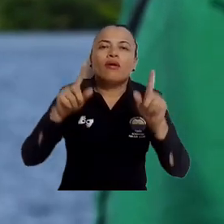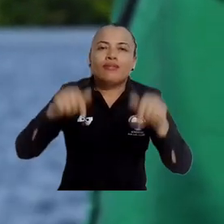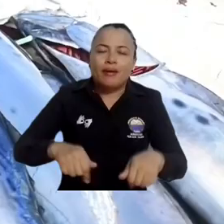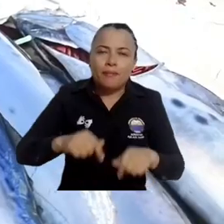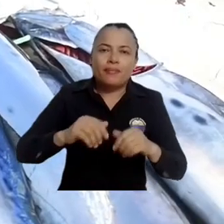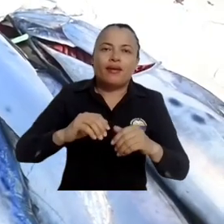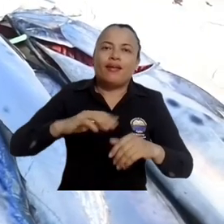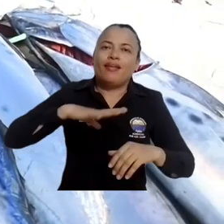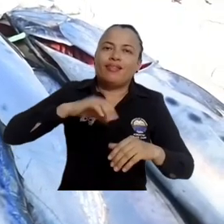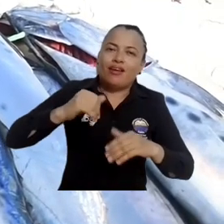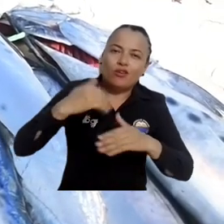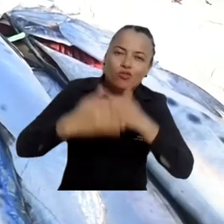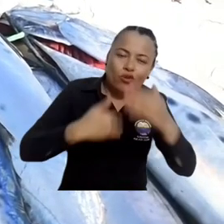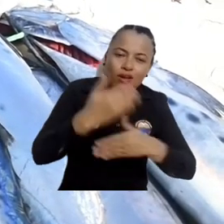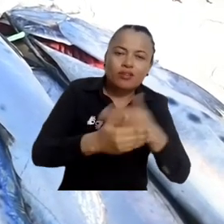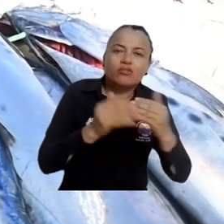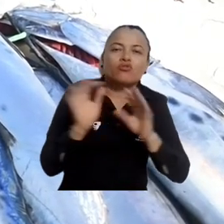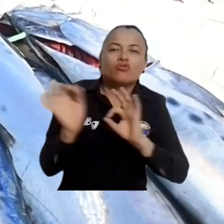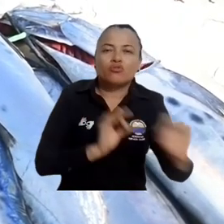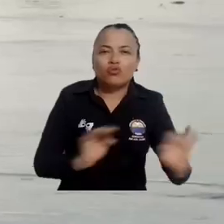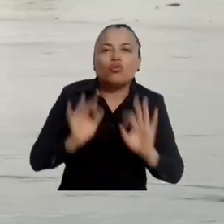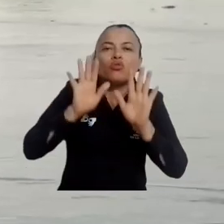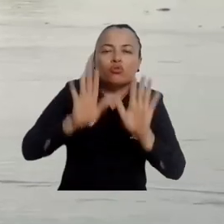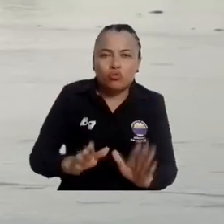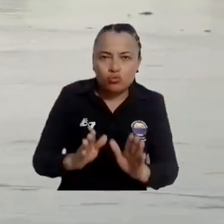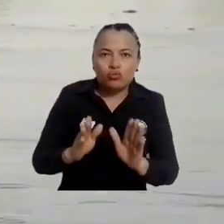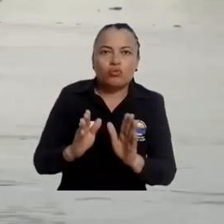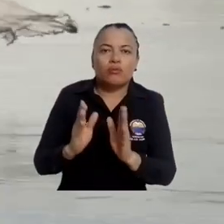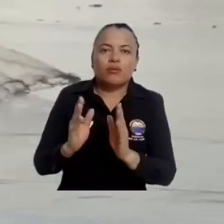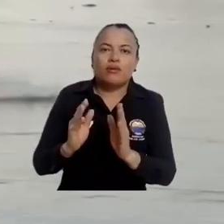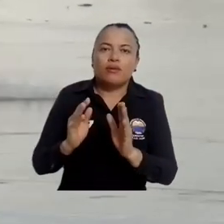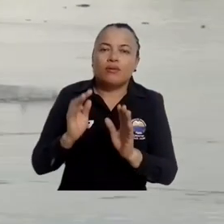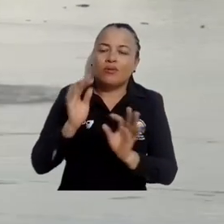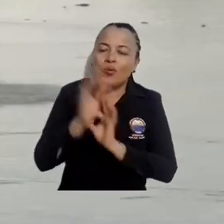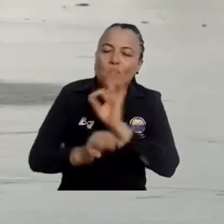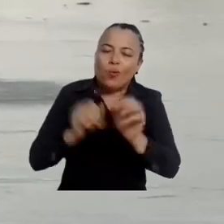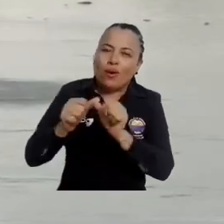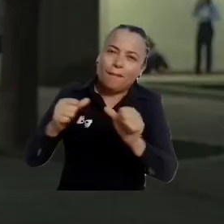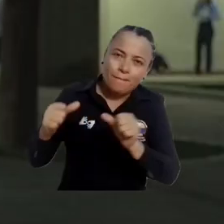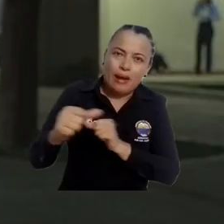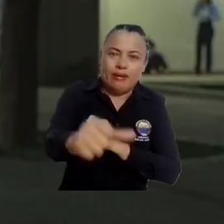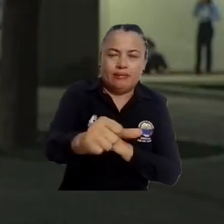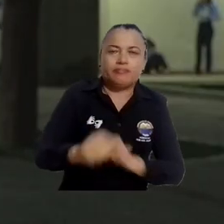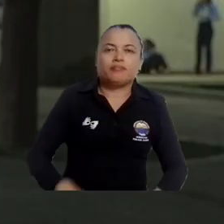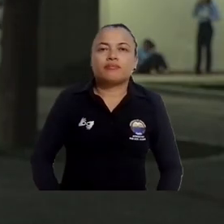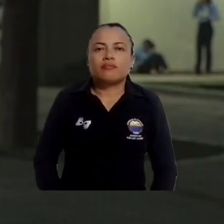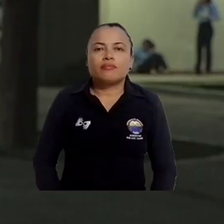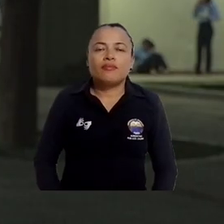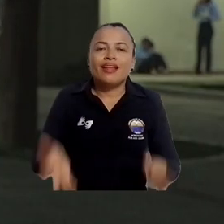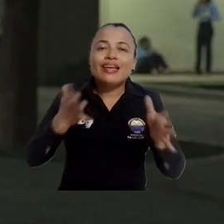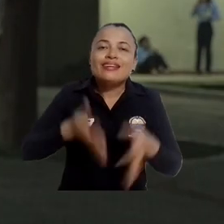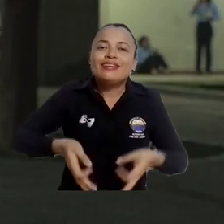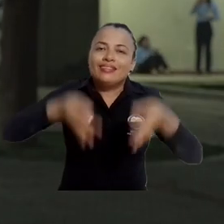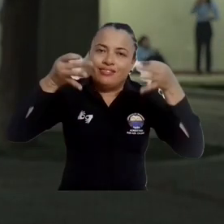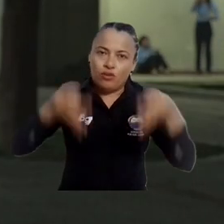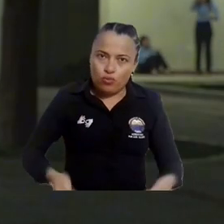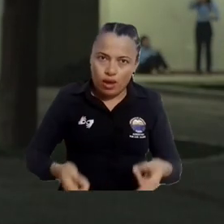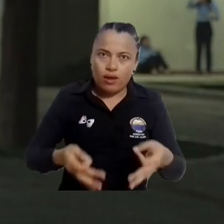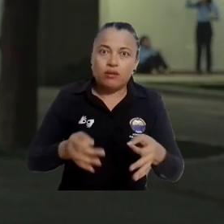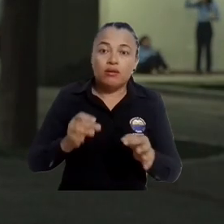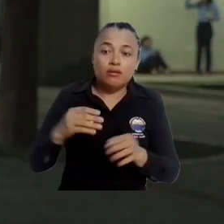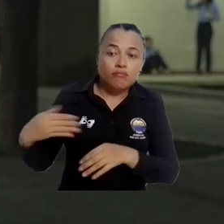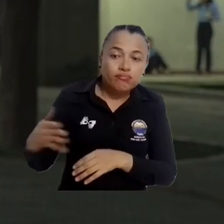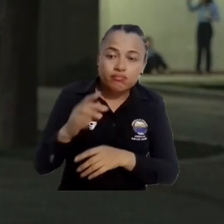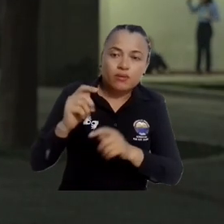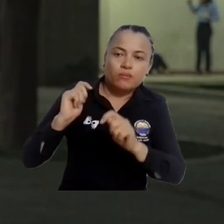organizaciones regionales de ordenación pesquera en la gobernanza de la actividad pesquera sostenible. Asegurar que a través de la adecuada